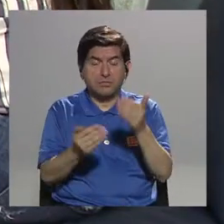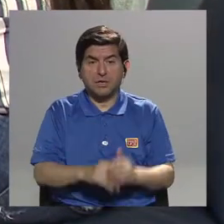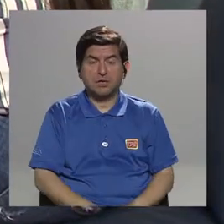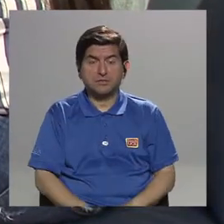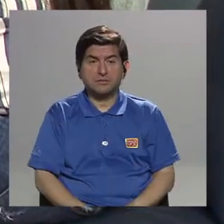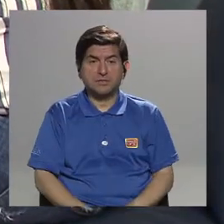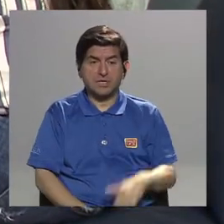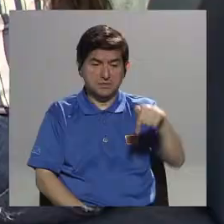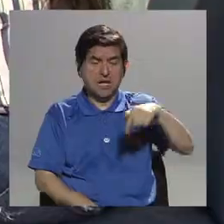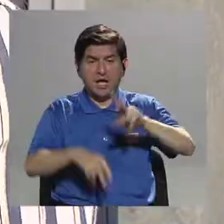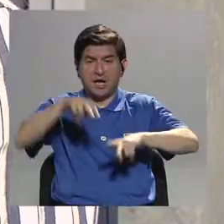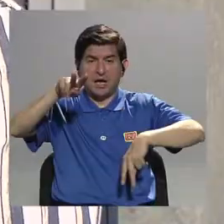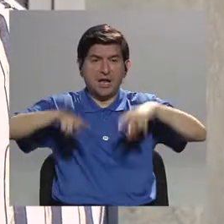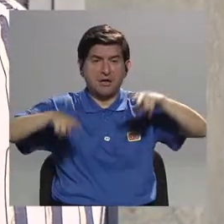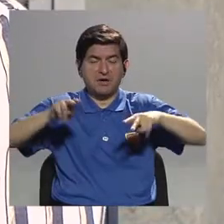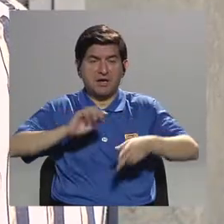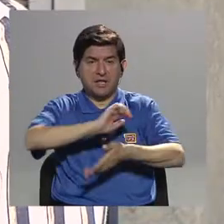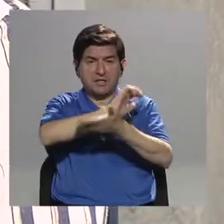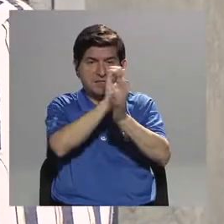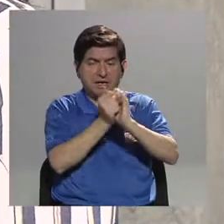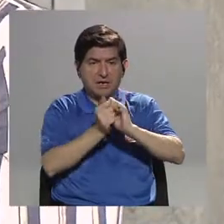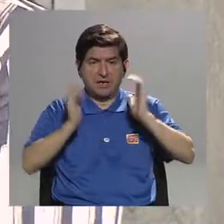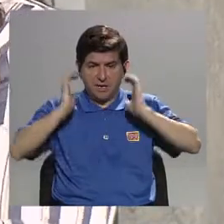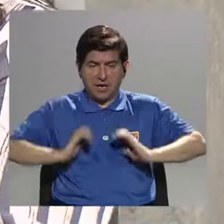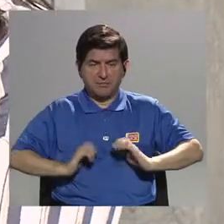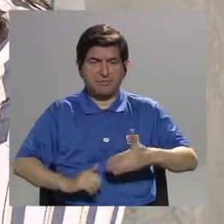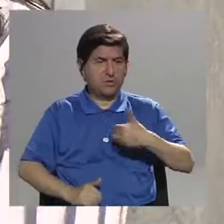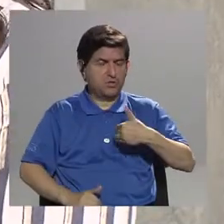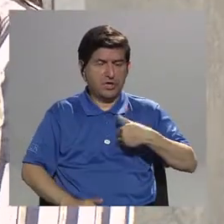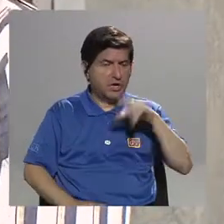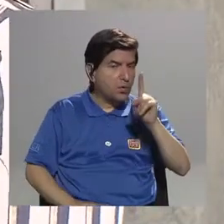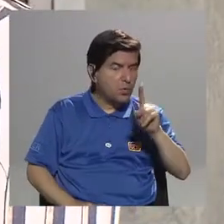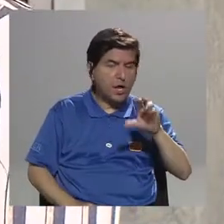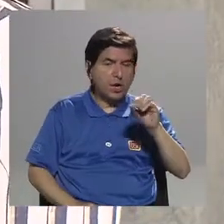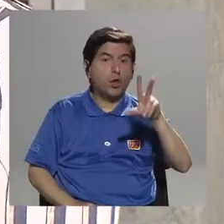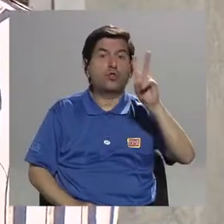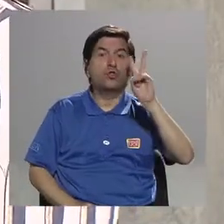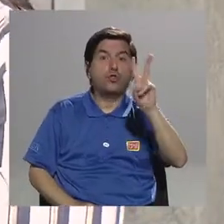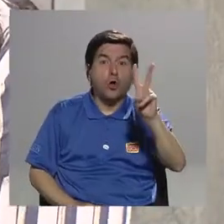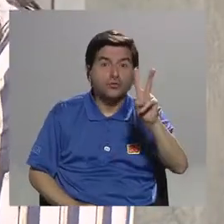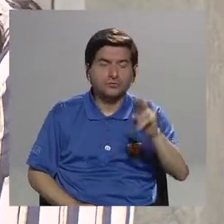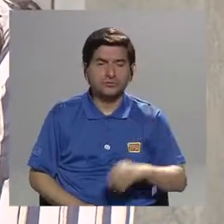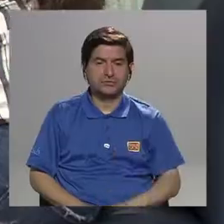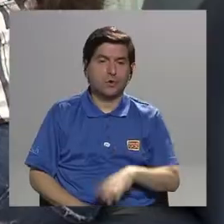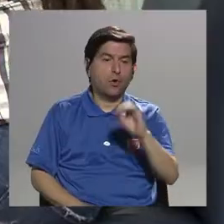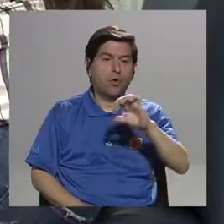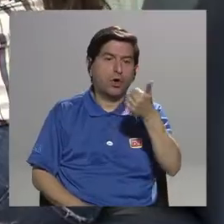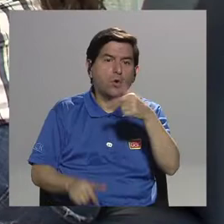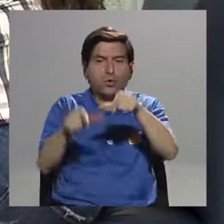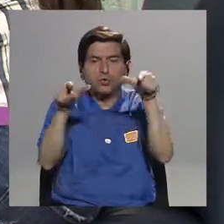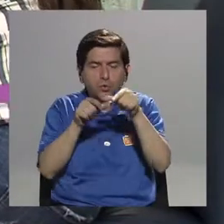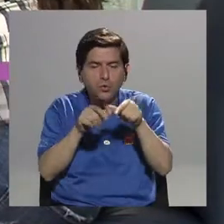los ticos tienen una variante anatómica y entonces en lugar de tener una, tienen dos arterias. O va por otro lado. O va por otro lado, exacto.